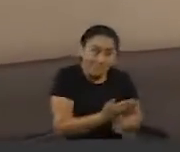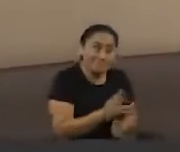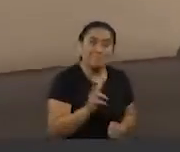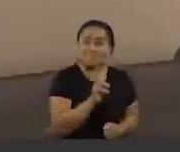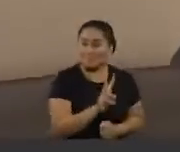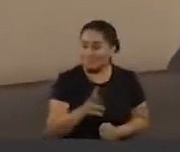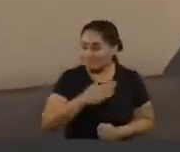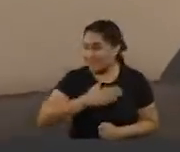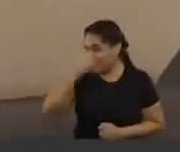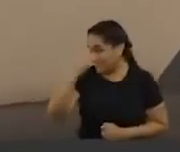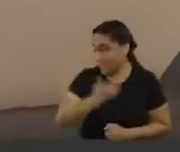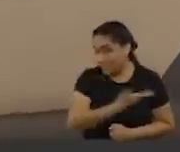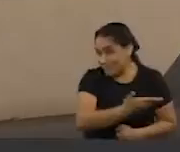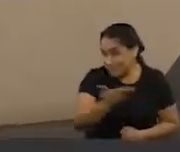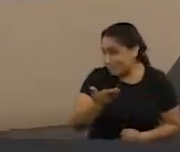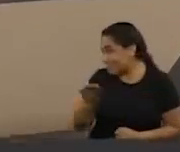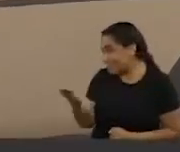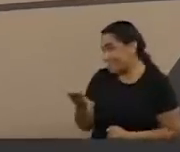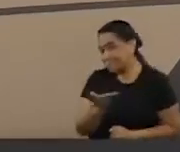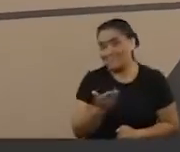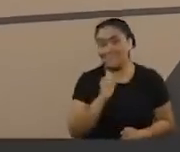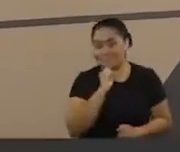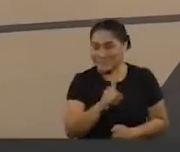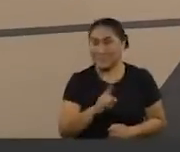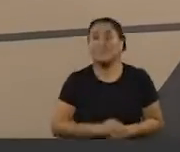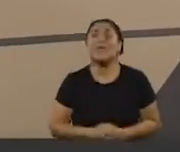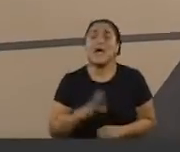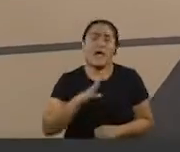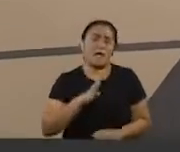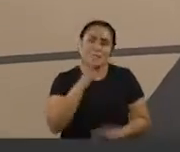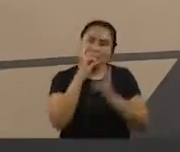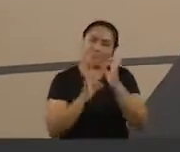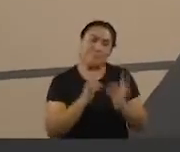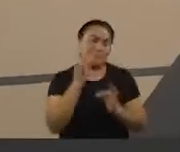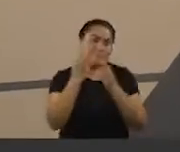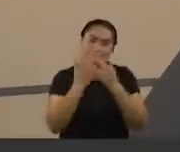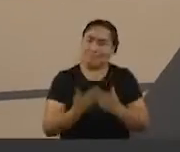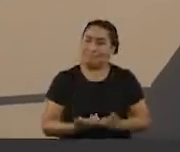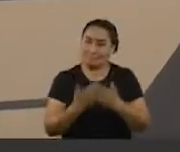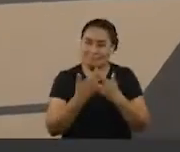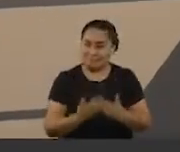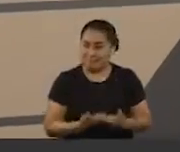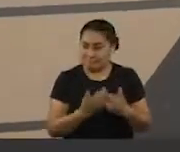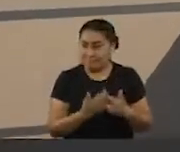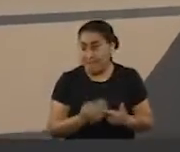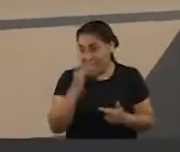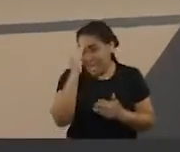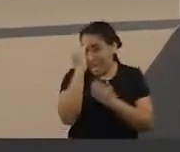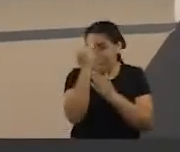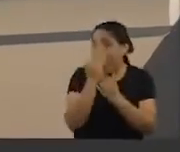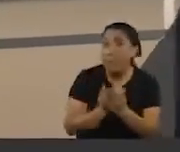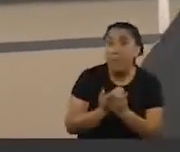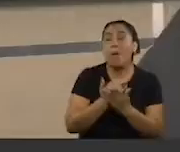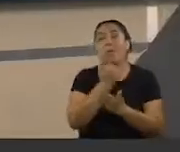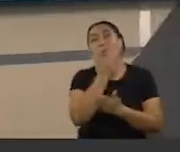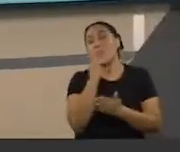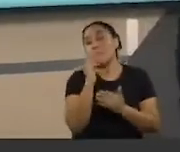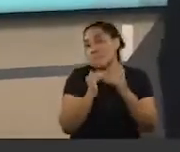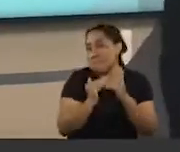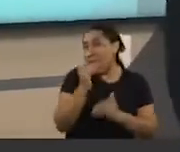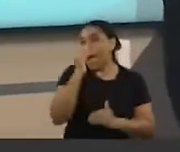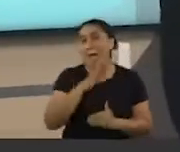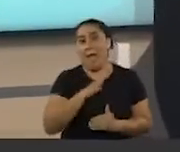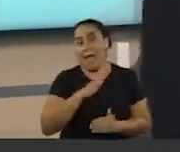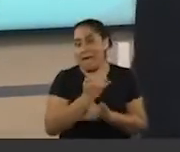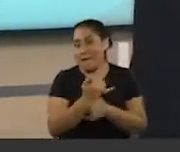Buenas noches, Erika Grote. Buenas noches a usted también, por supuesto. Bastante información, ¿no? Se supone que bajaría, pero no. Siempre se produce algo por acá.